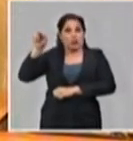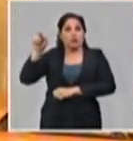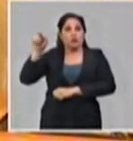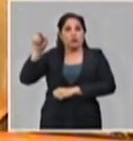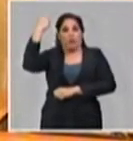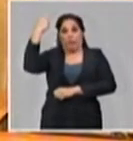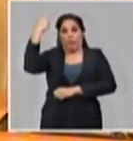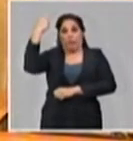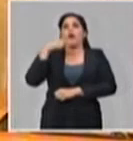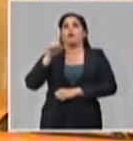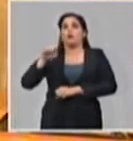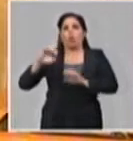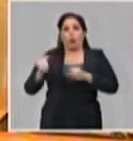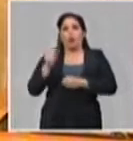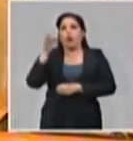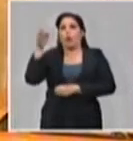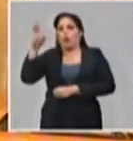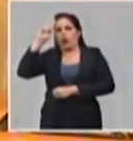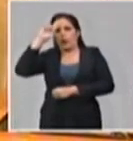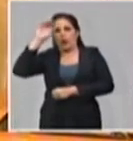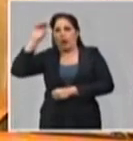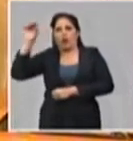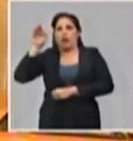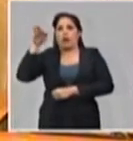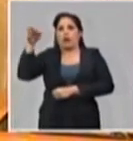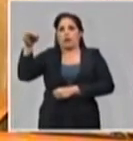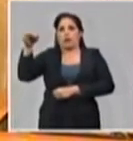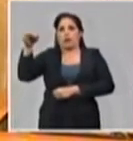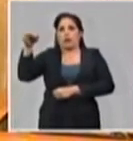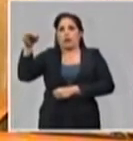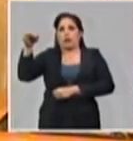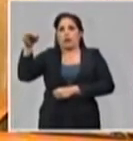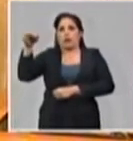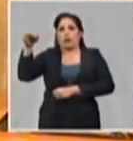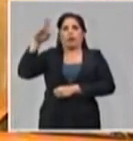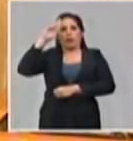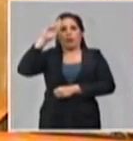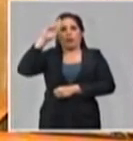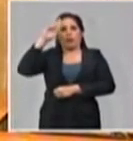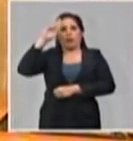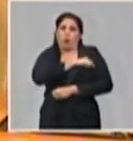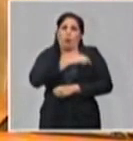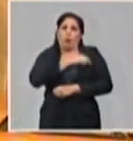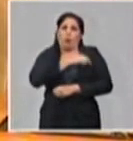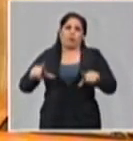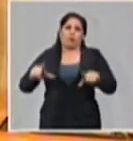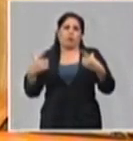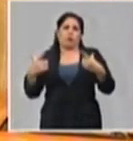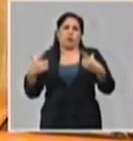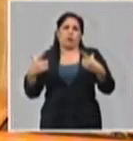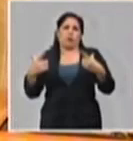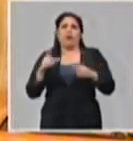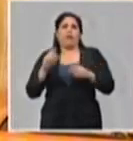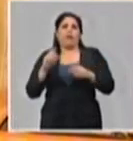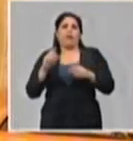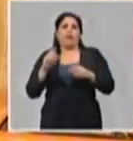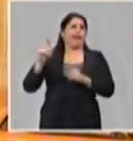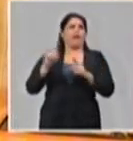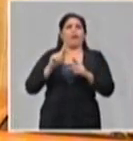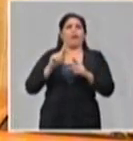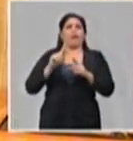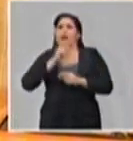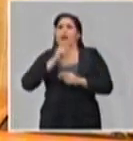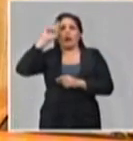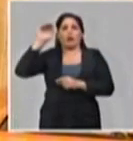contacto y sospechosos de la enfermedad. Nosotros necesitamos que la población inmediatamente que se diste una medida